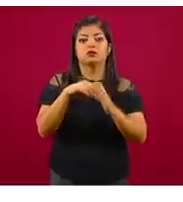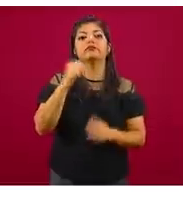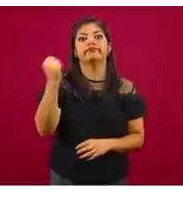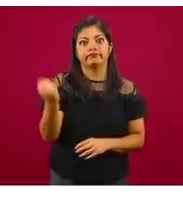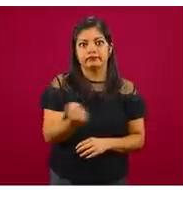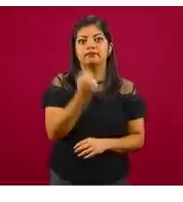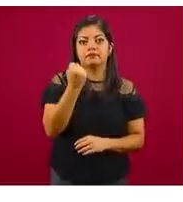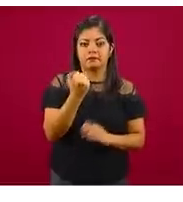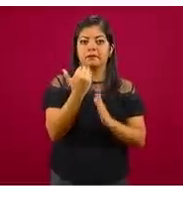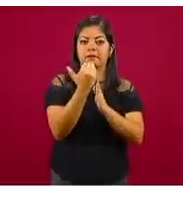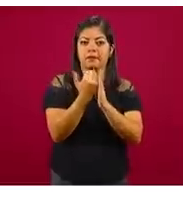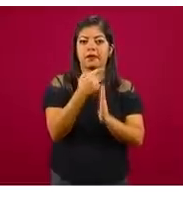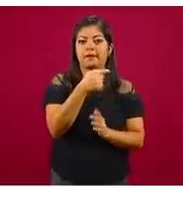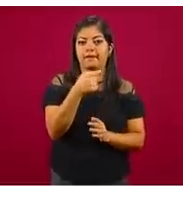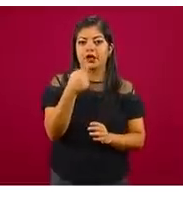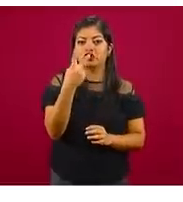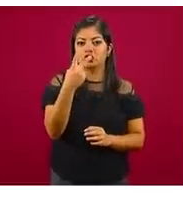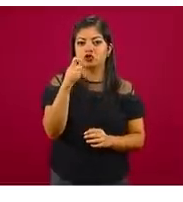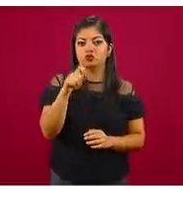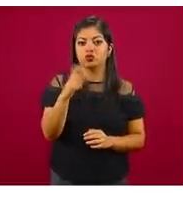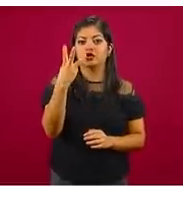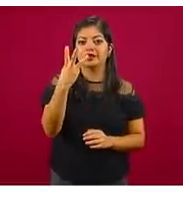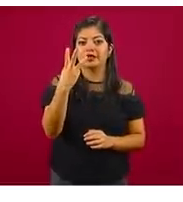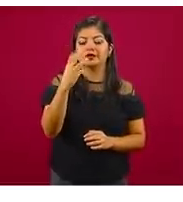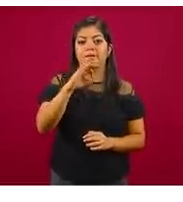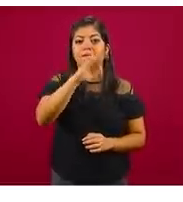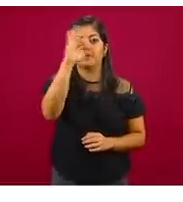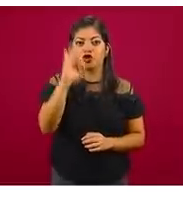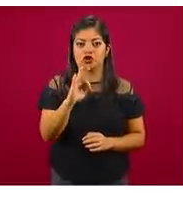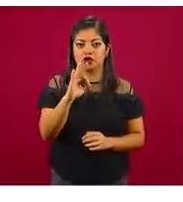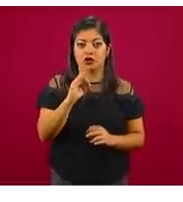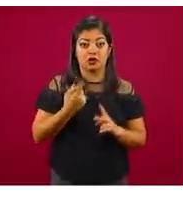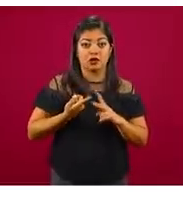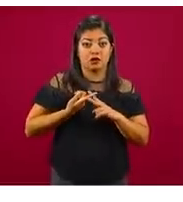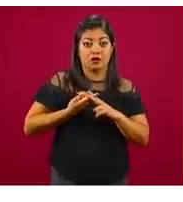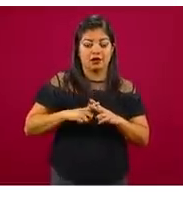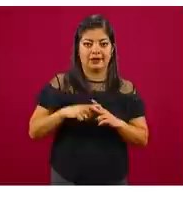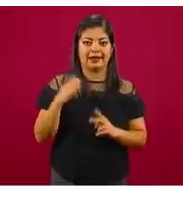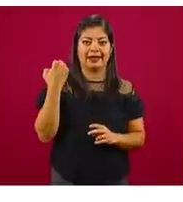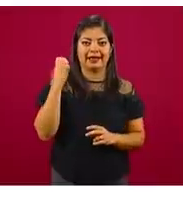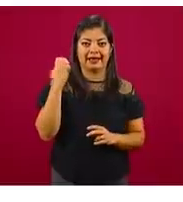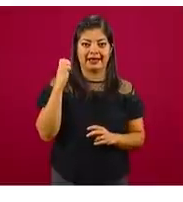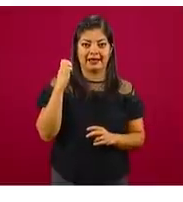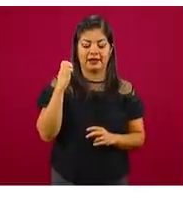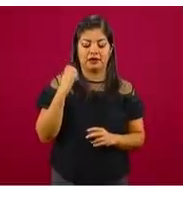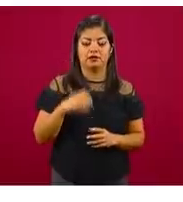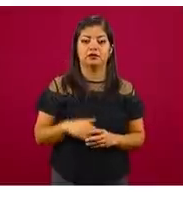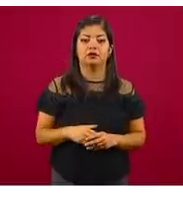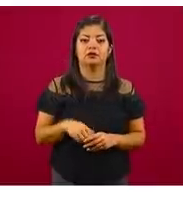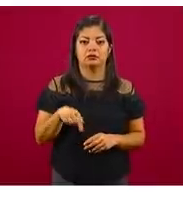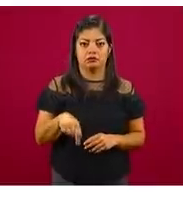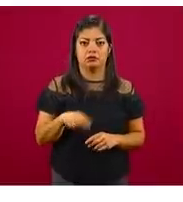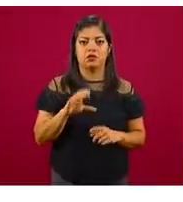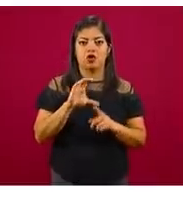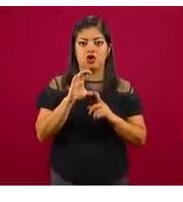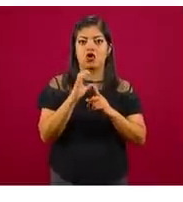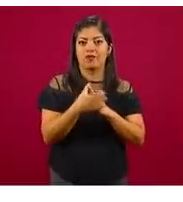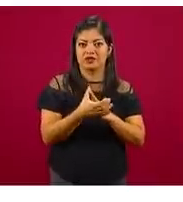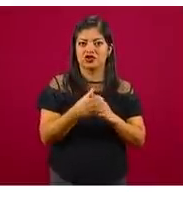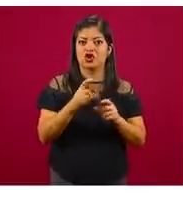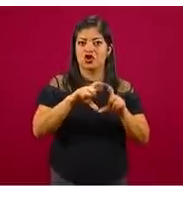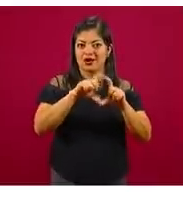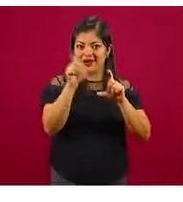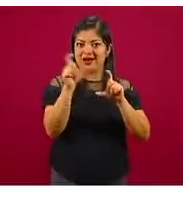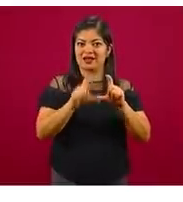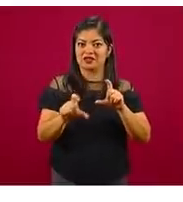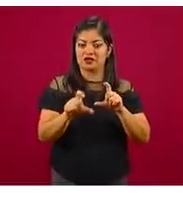en un menos 2.3 por ciento a partir de enero. Aquí la Comisión Nacional Antisecuestros,